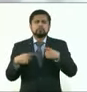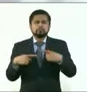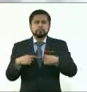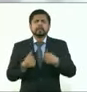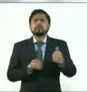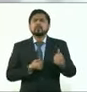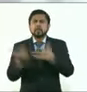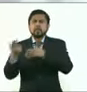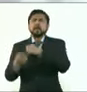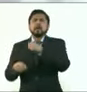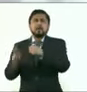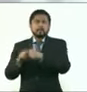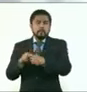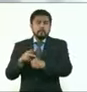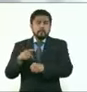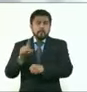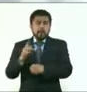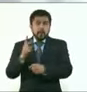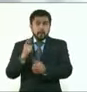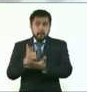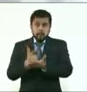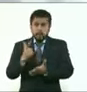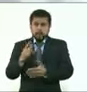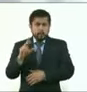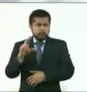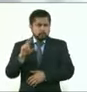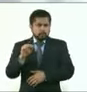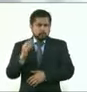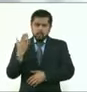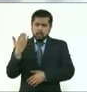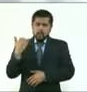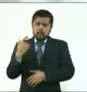que no llegan a la gravedad que llegaron en otros momentos,